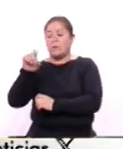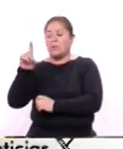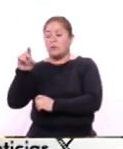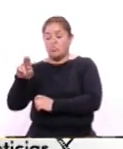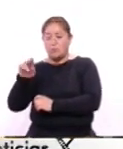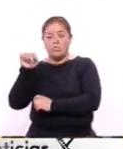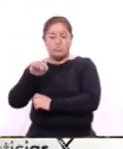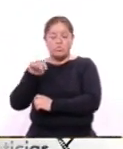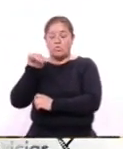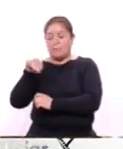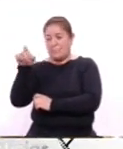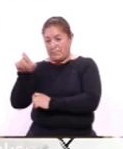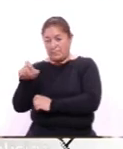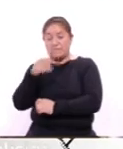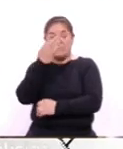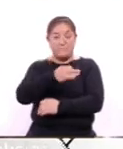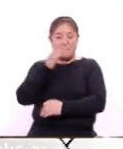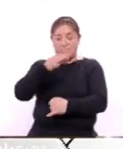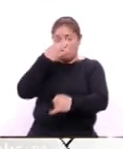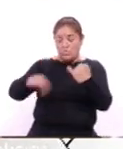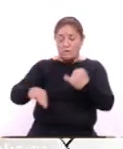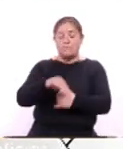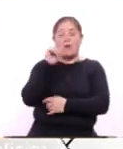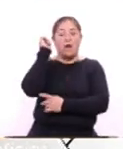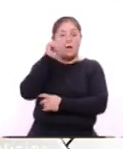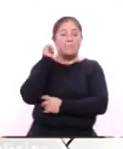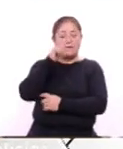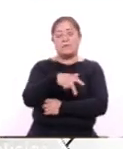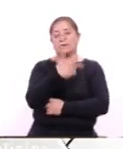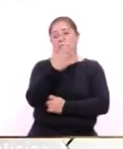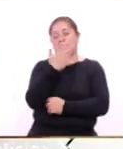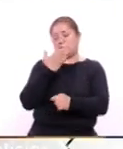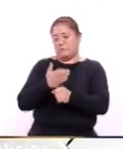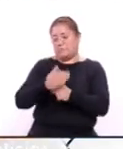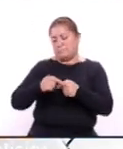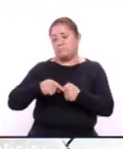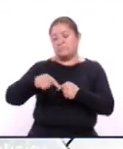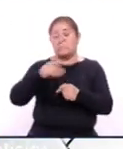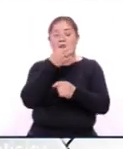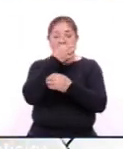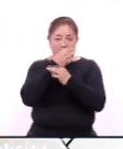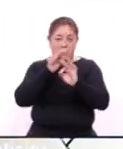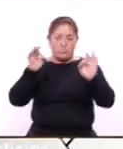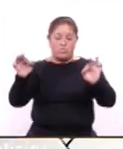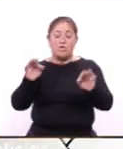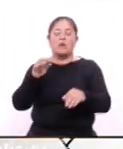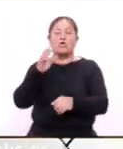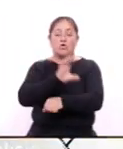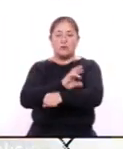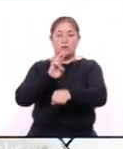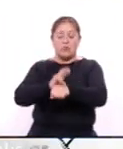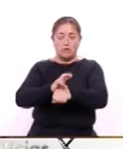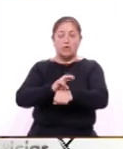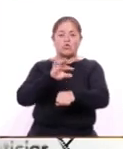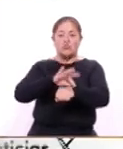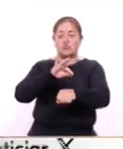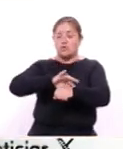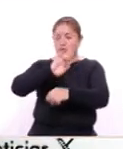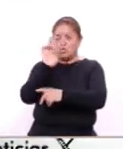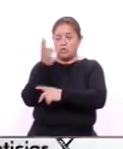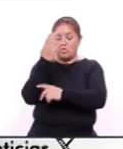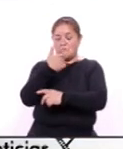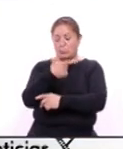La fecha límite es 13 de abril del año en curso informó el coordinador del doctorado de desarrollo regional Gerardo Suárez